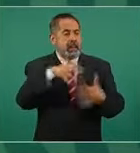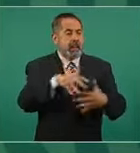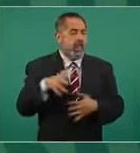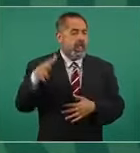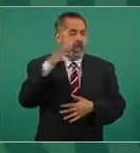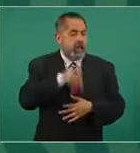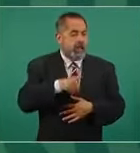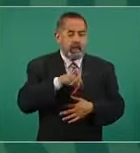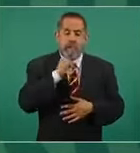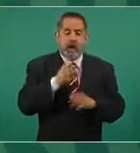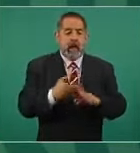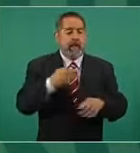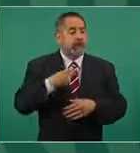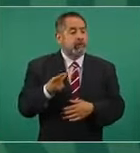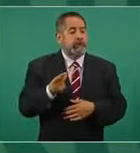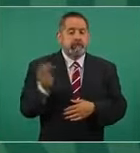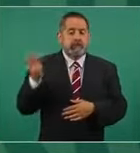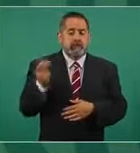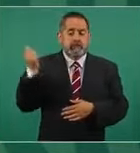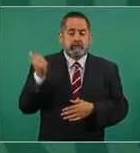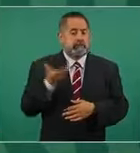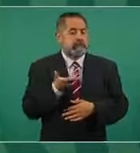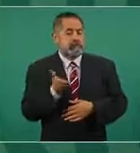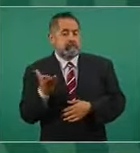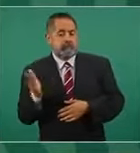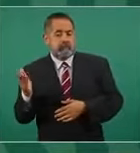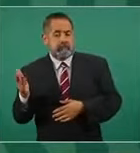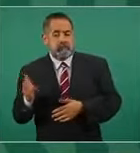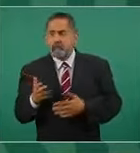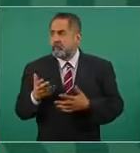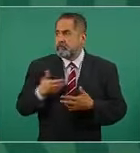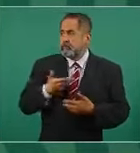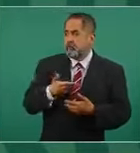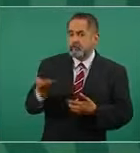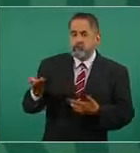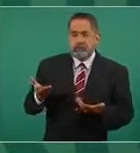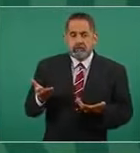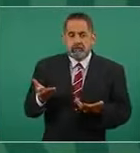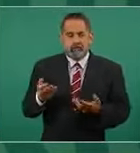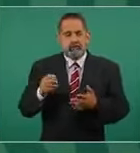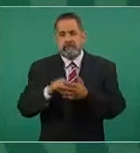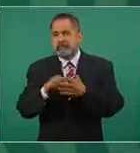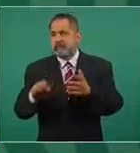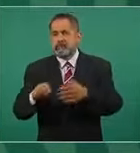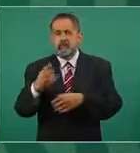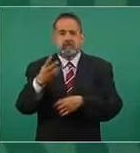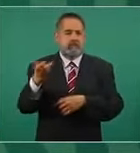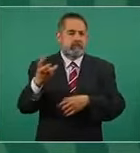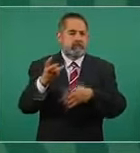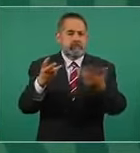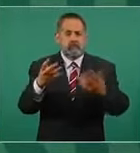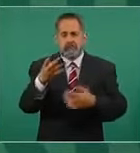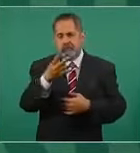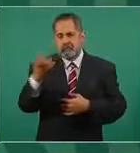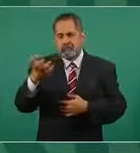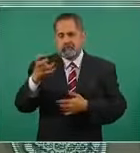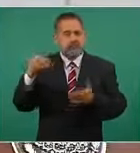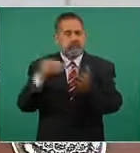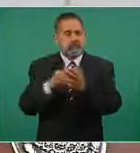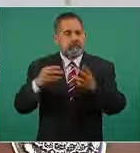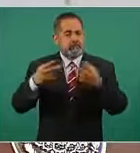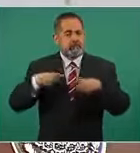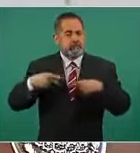se perdían 300 hasta 400 mil